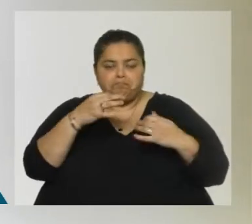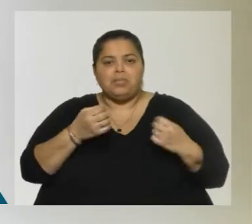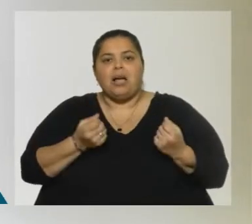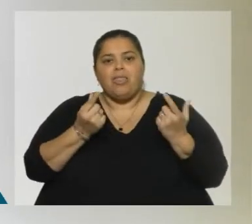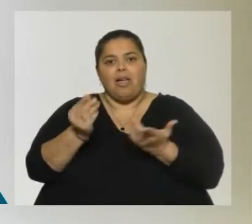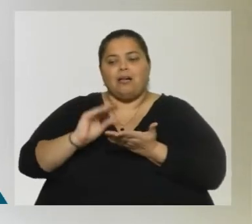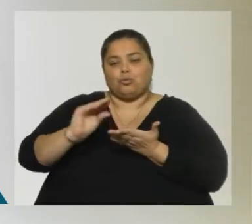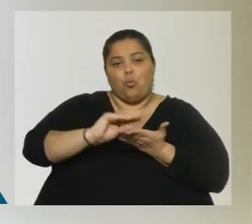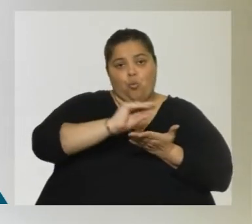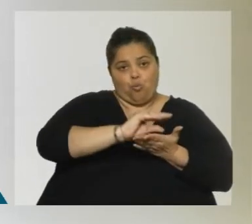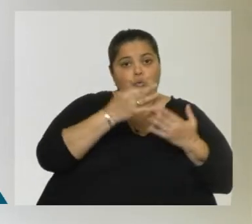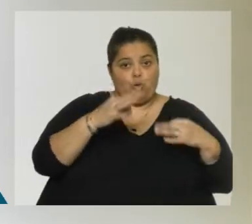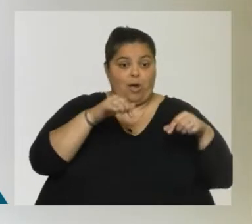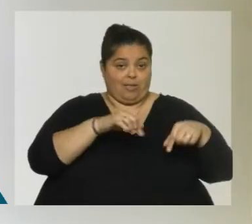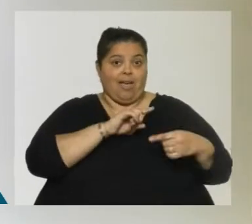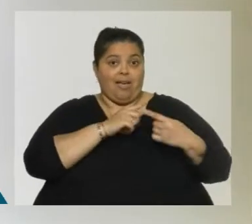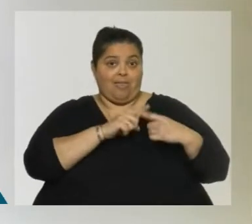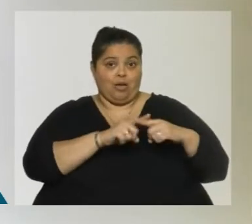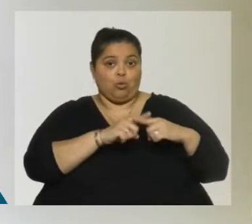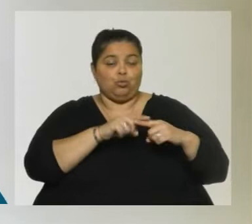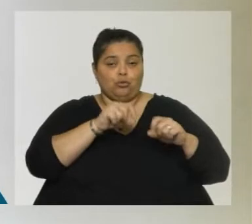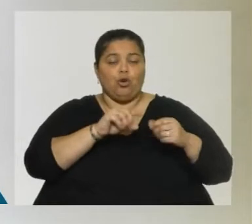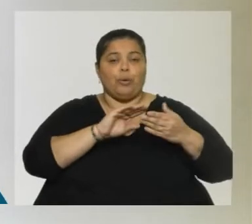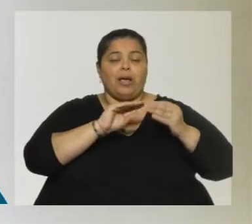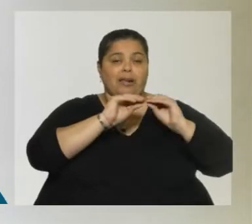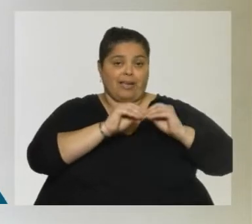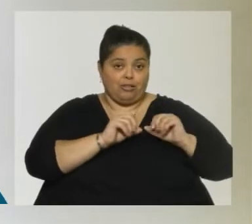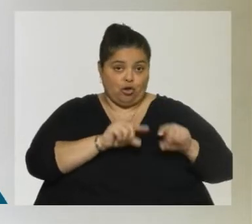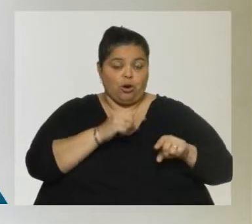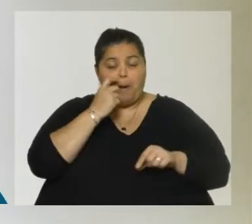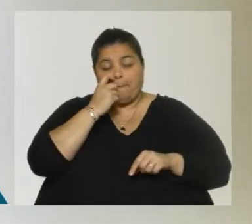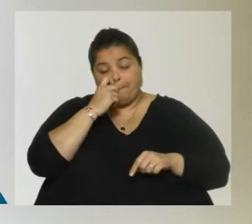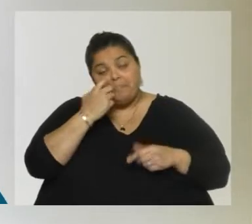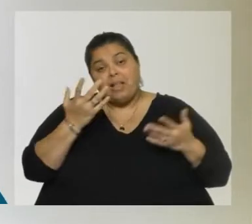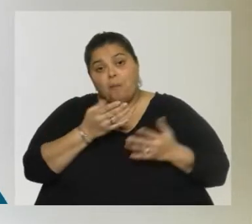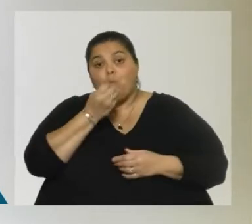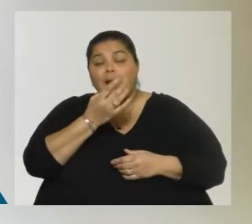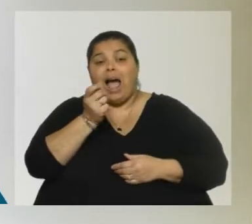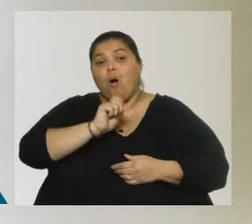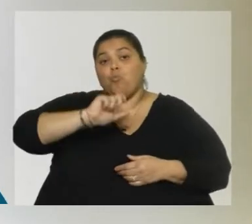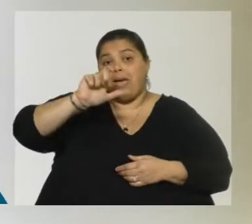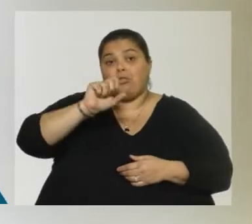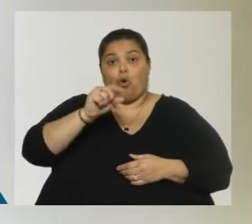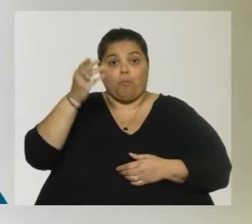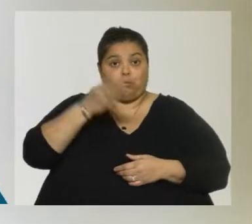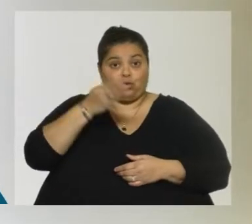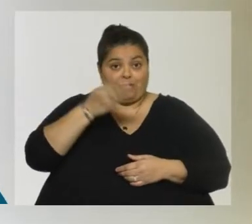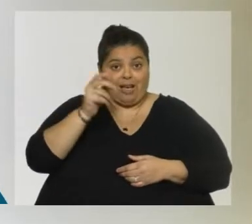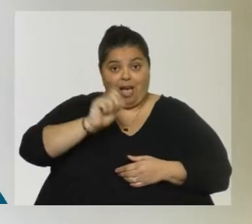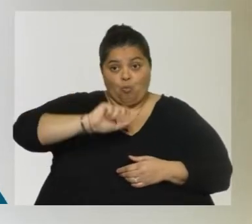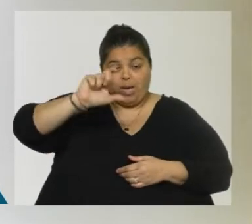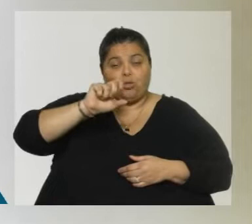de rubros en esta discusión en la rendición. Se logró un buen aumento porcentualmente